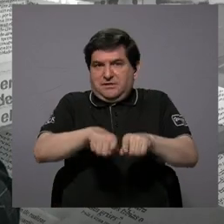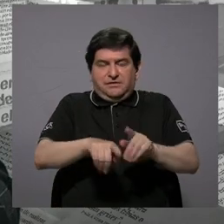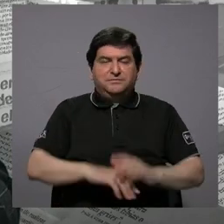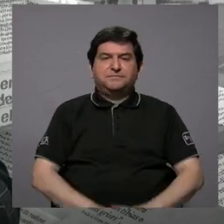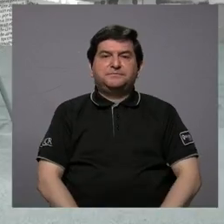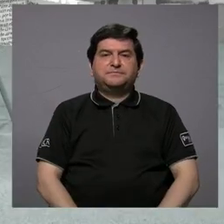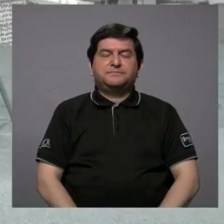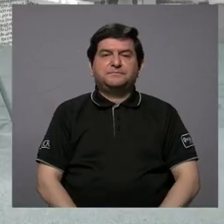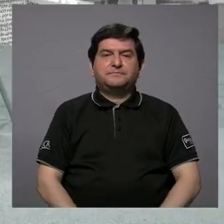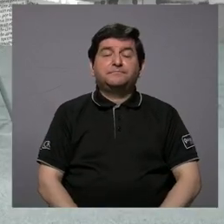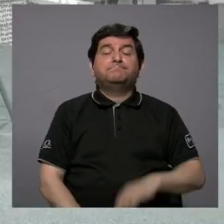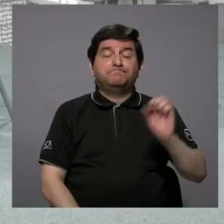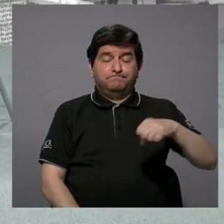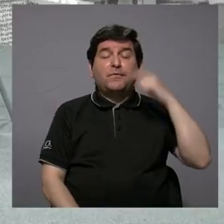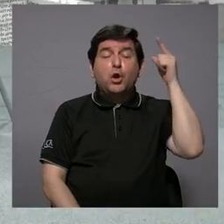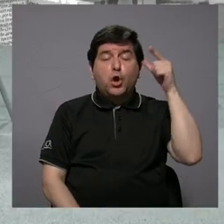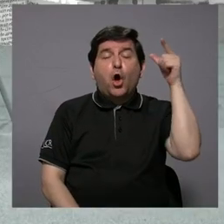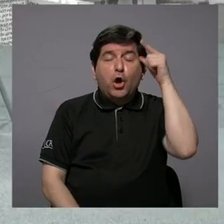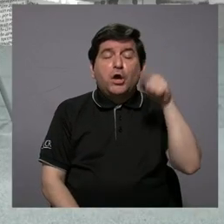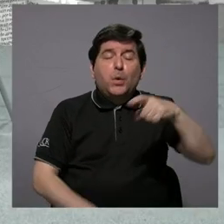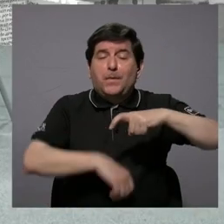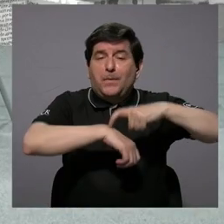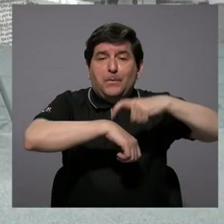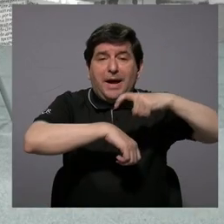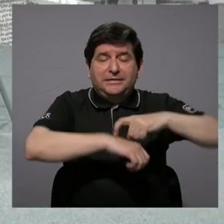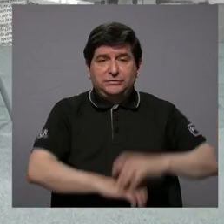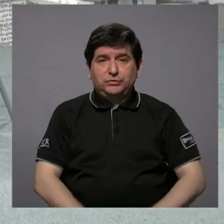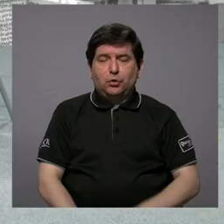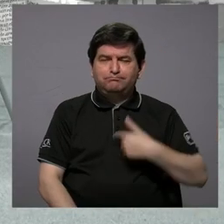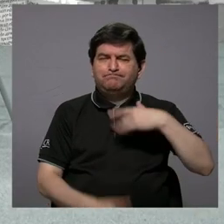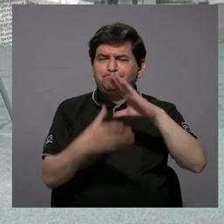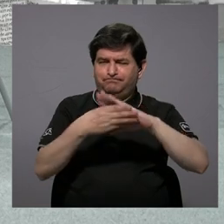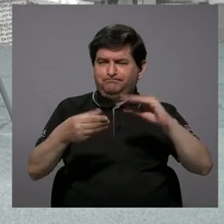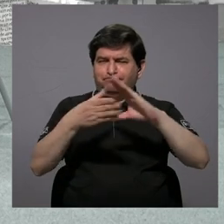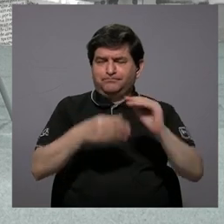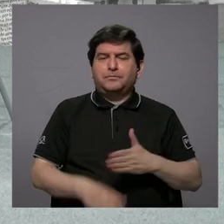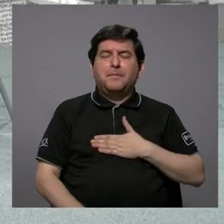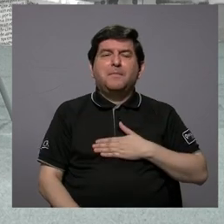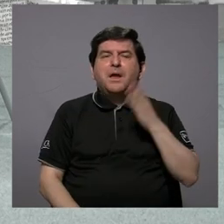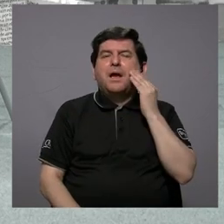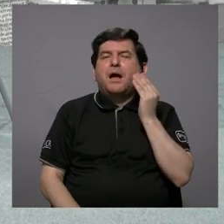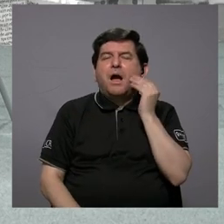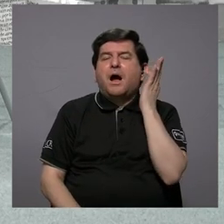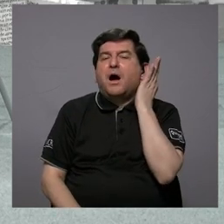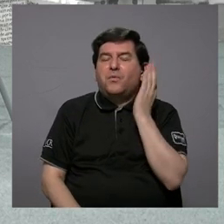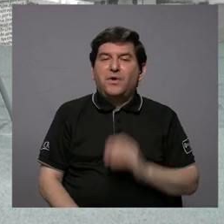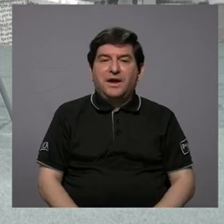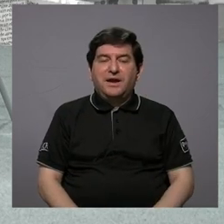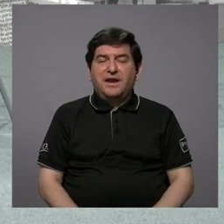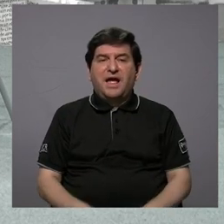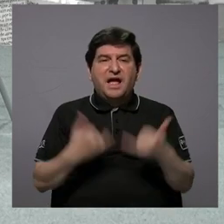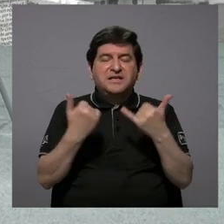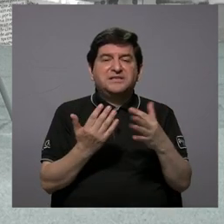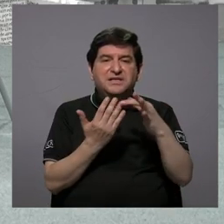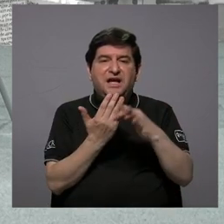Por supuesto. En ese momento, le voy a contar, mi abuelita era viuda